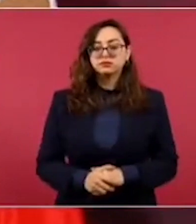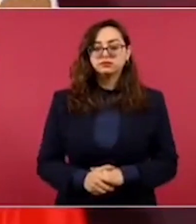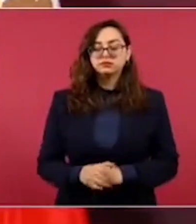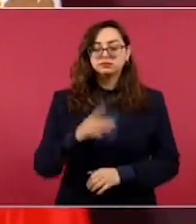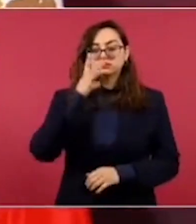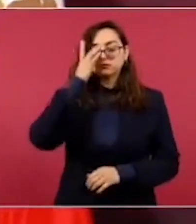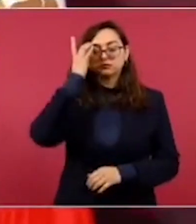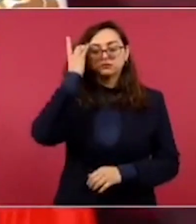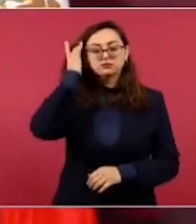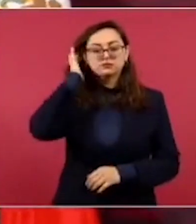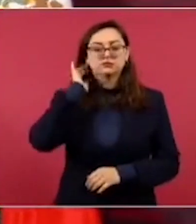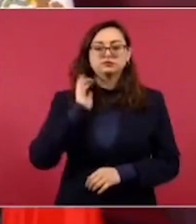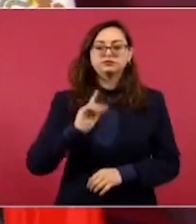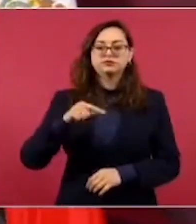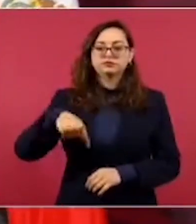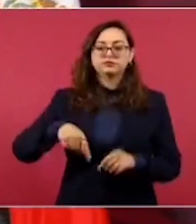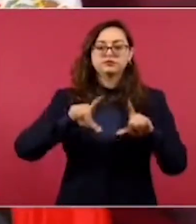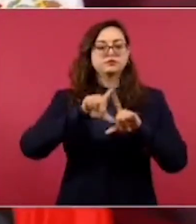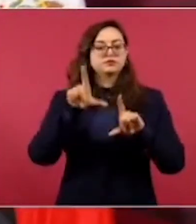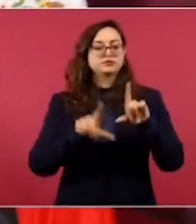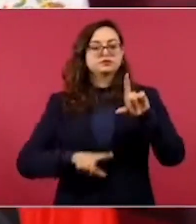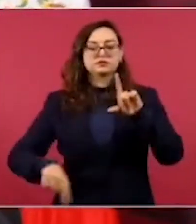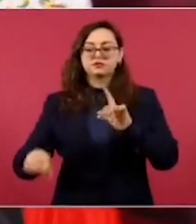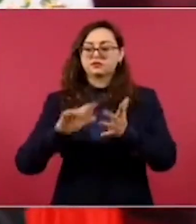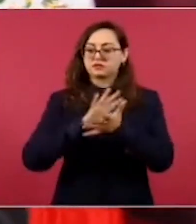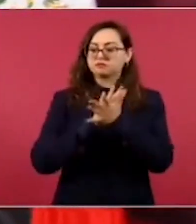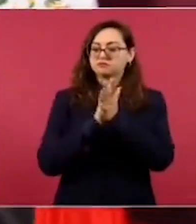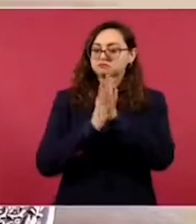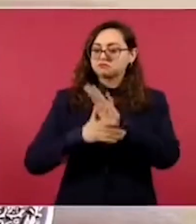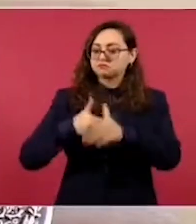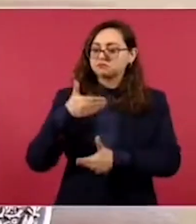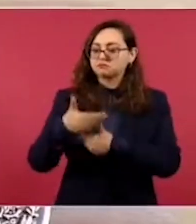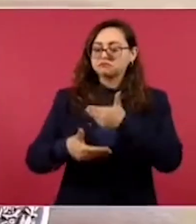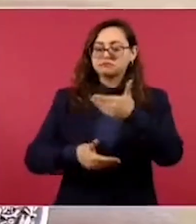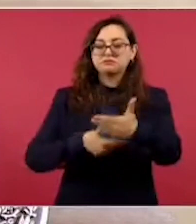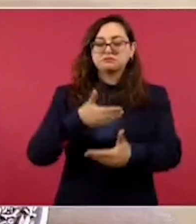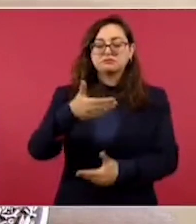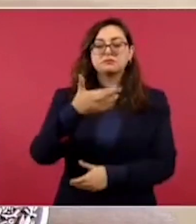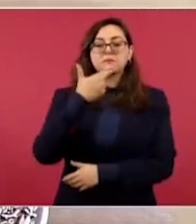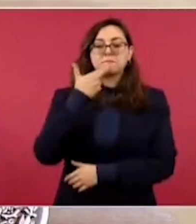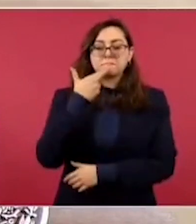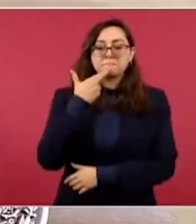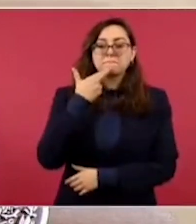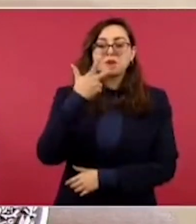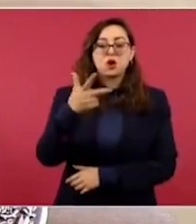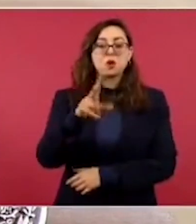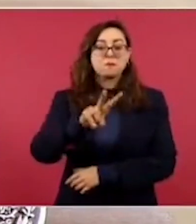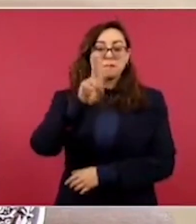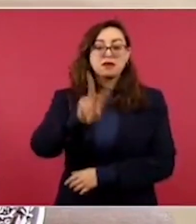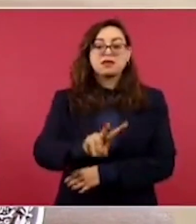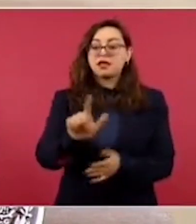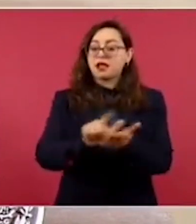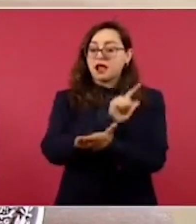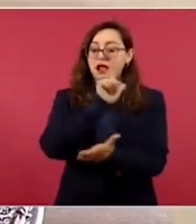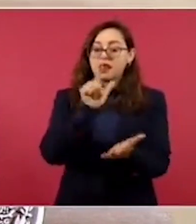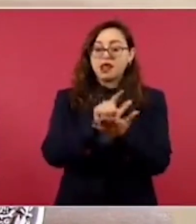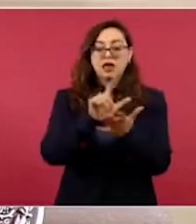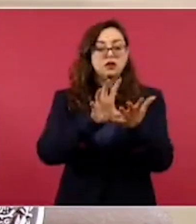en México, porque es para bien, para que haya un auténtico estado de derecho,